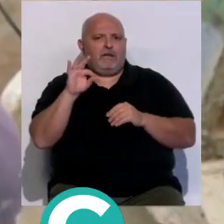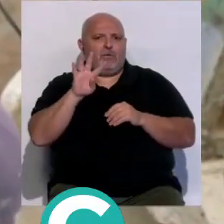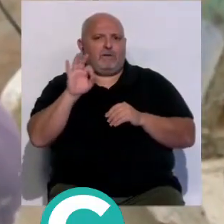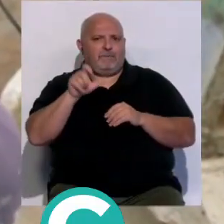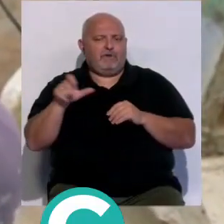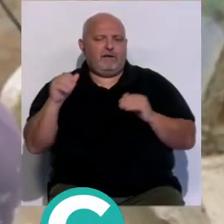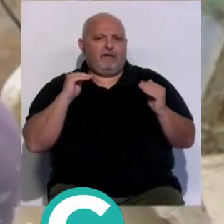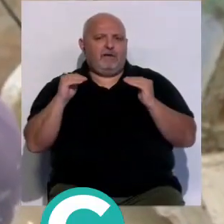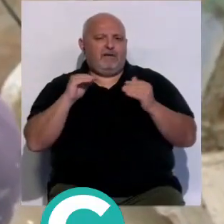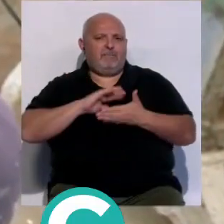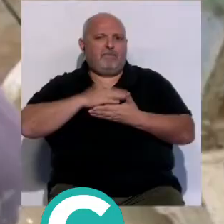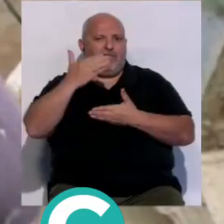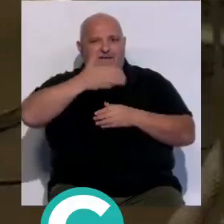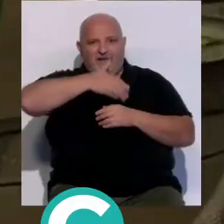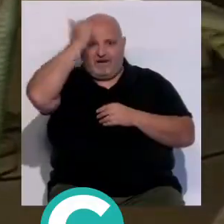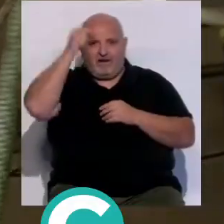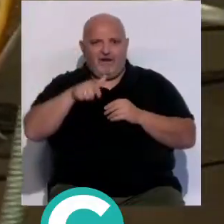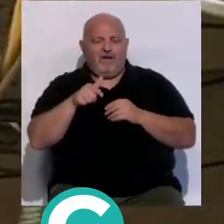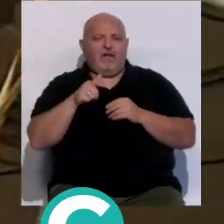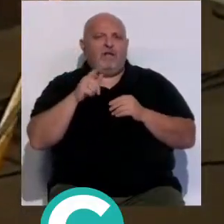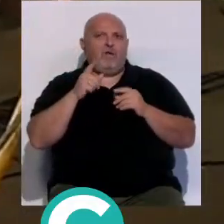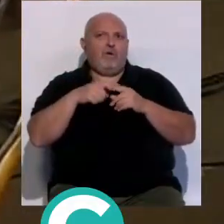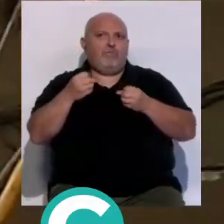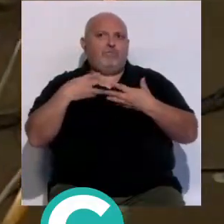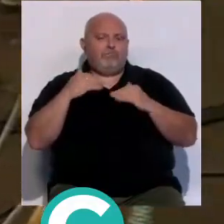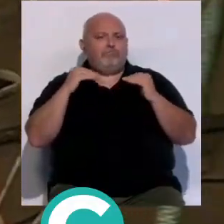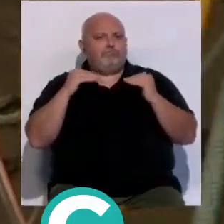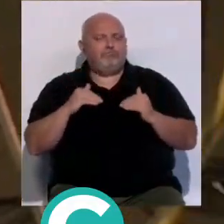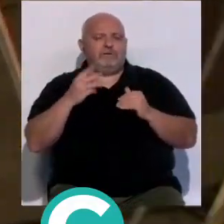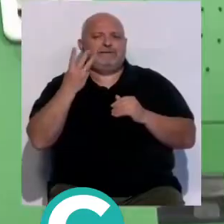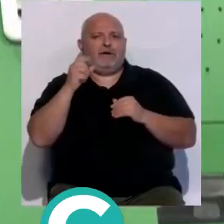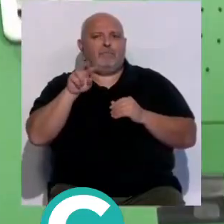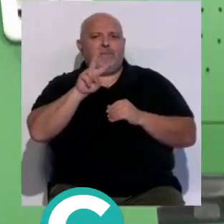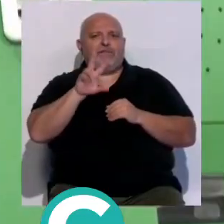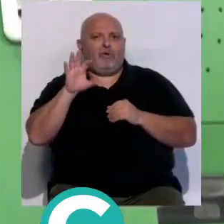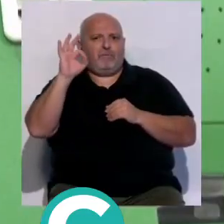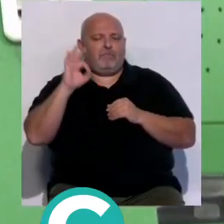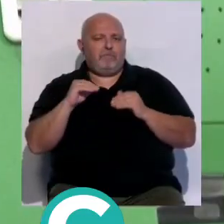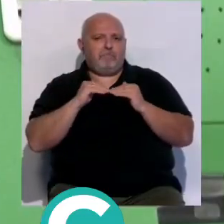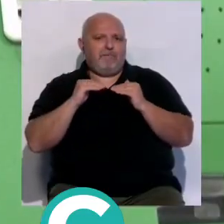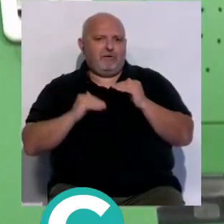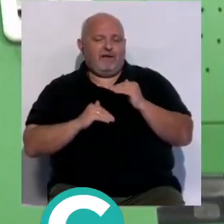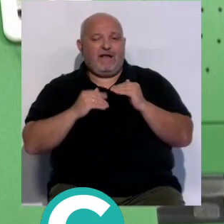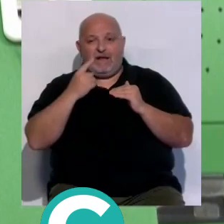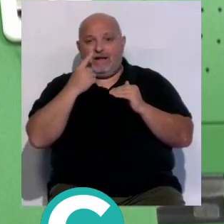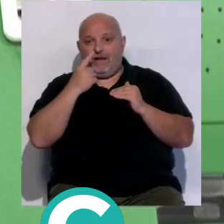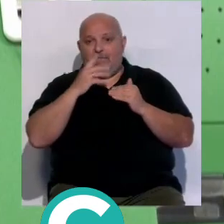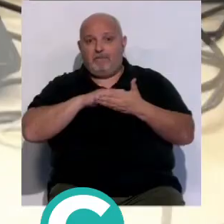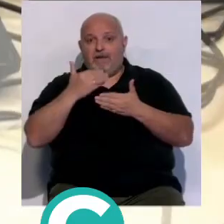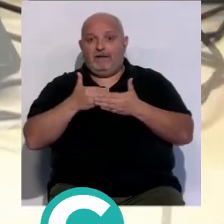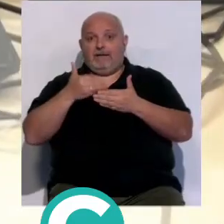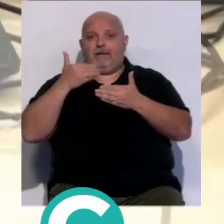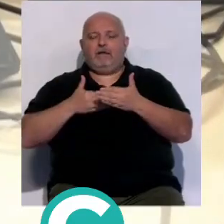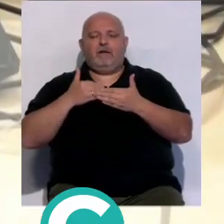personas durante el pasado mes de abril una cifra que supone una bajada del 3,25% menos respecto al mes anterior para